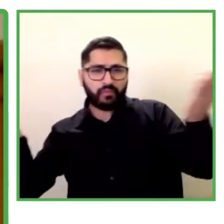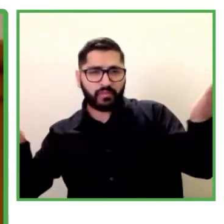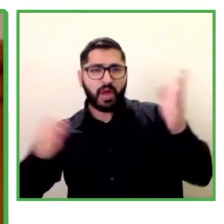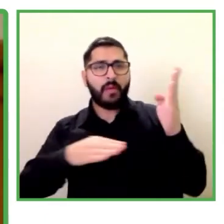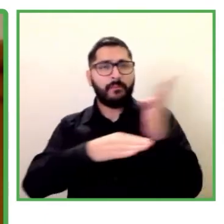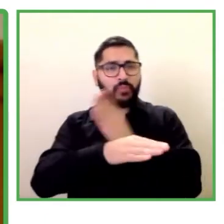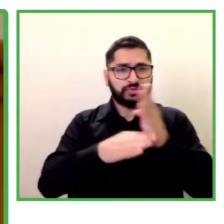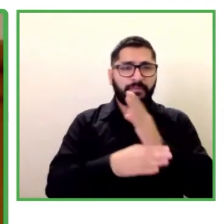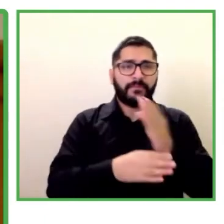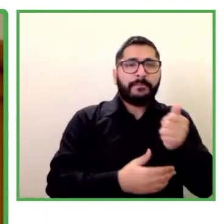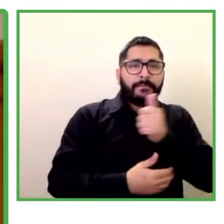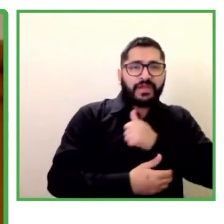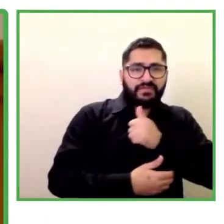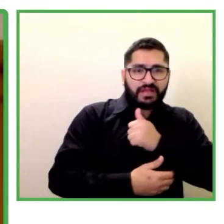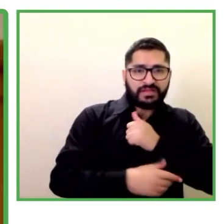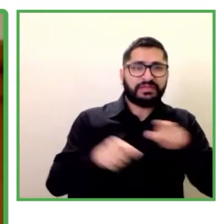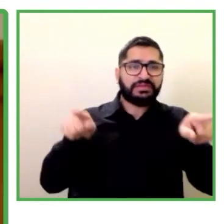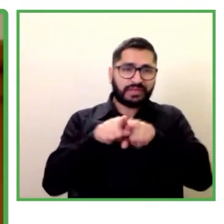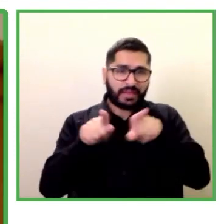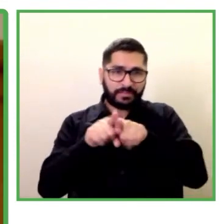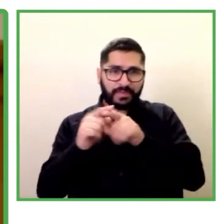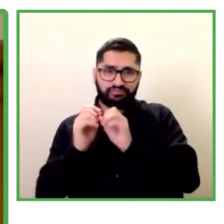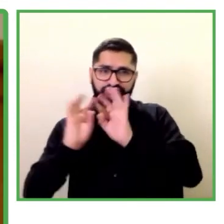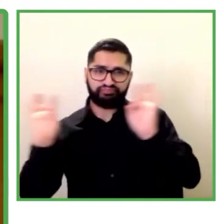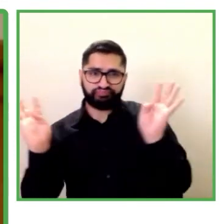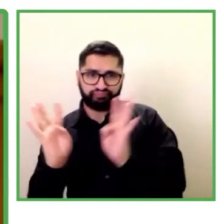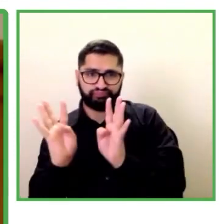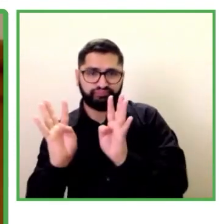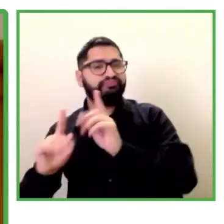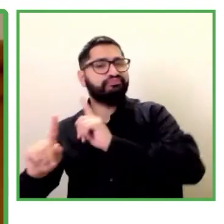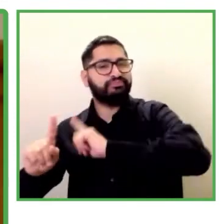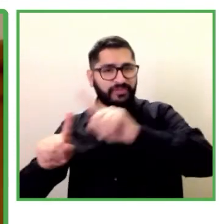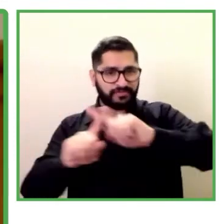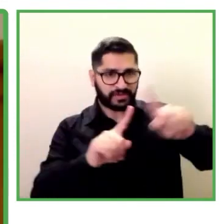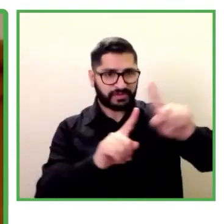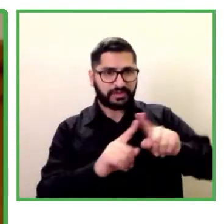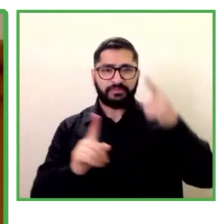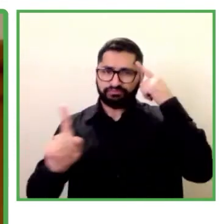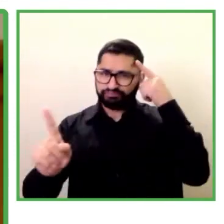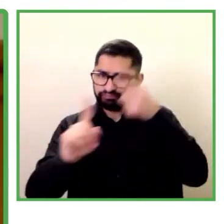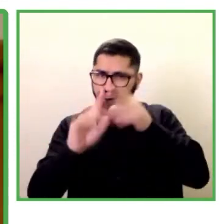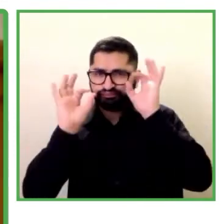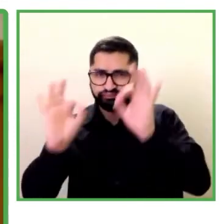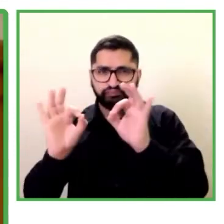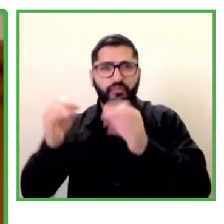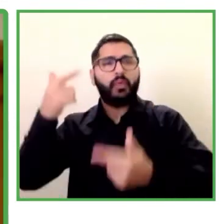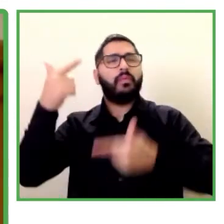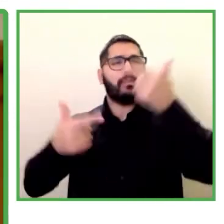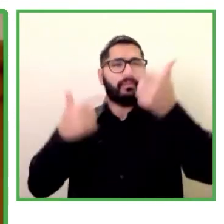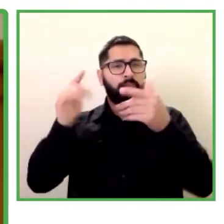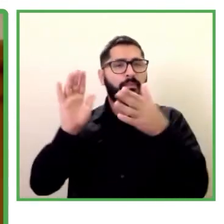aplicación de políticas y prácticas de inclusión de la discapacidad en todo el mundo Jorgen cuando quieras